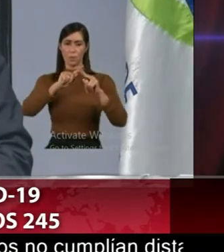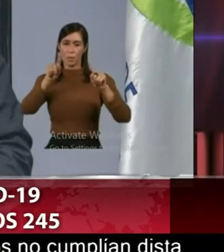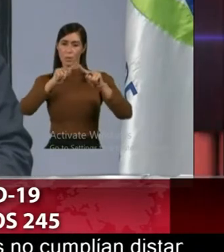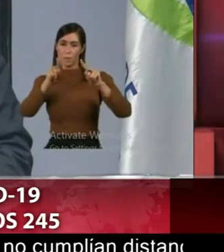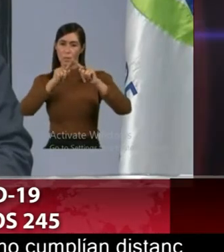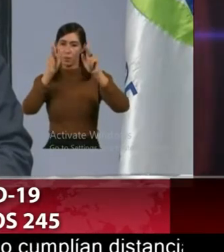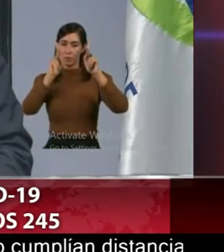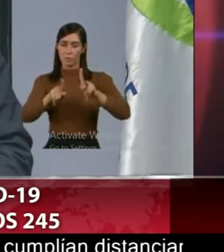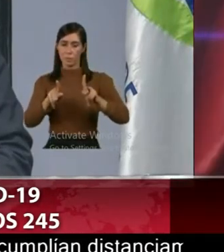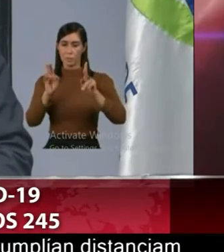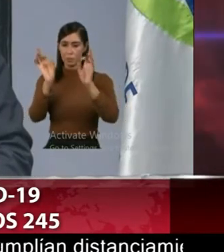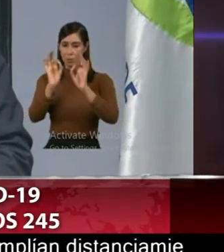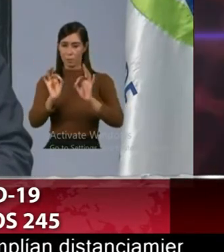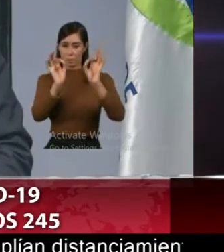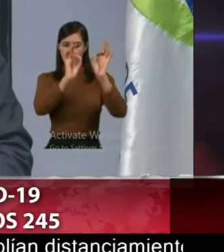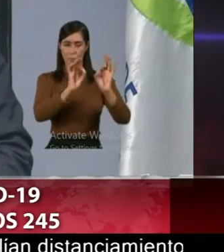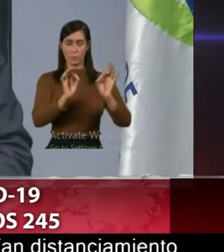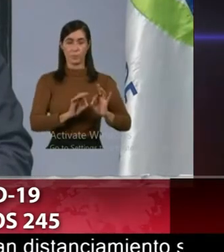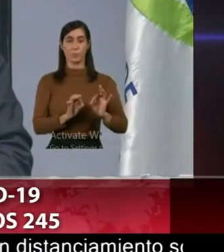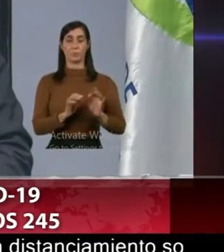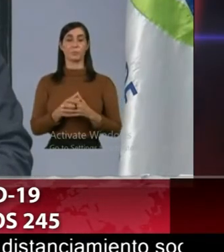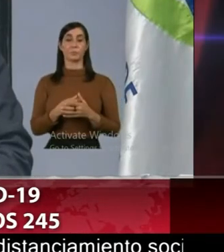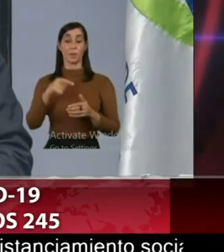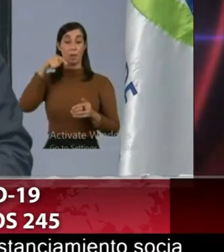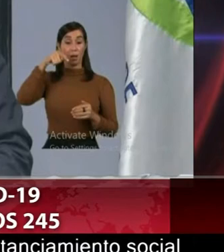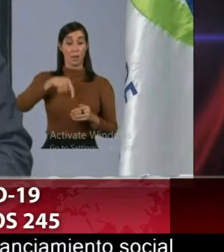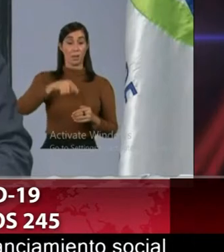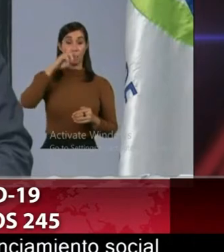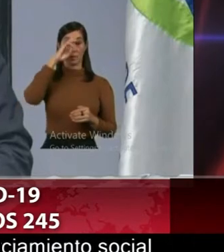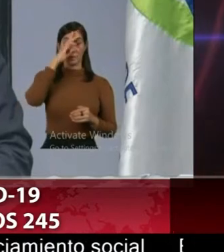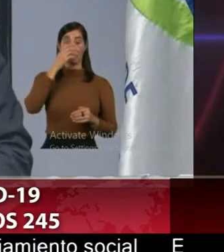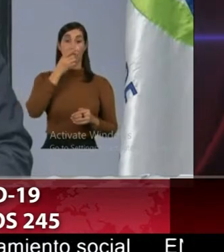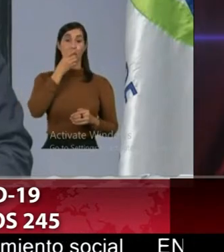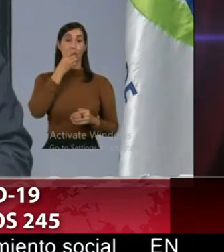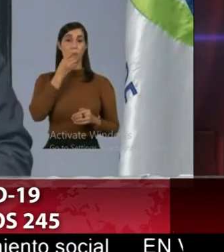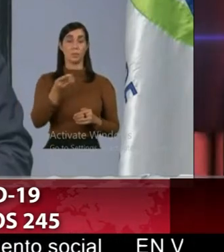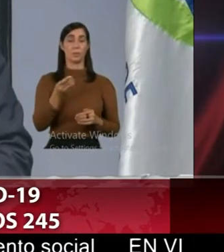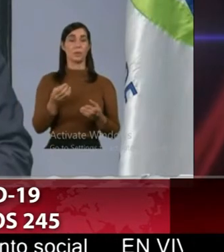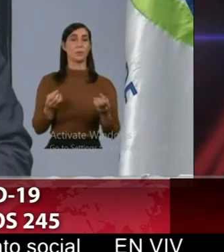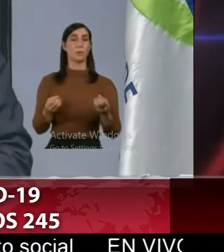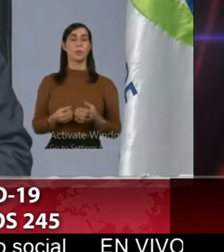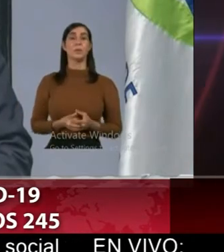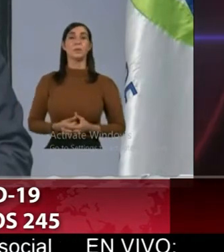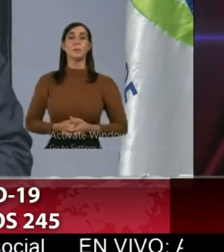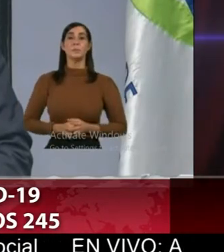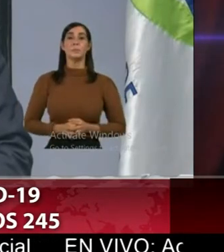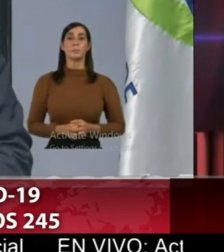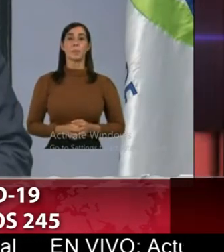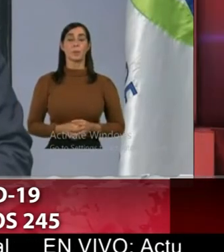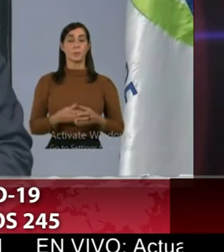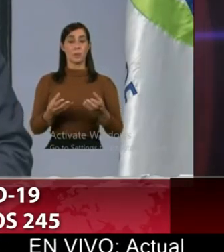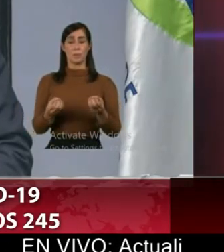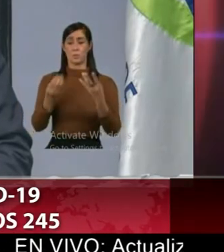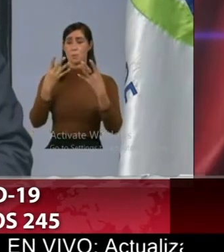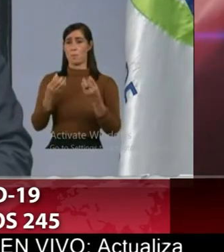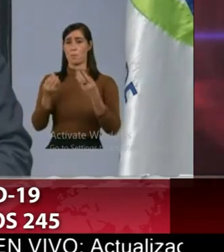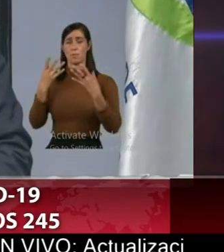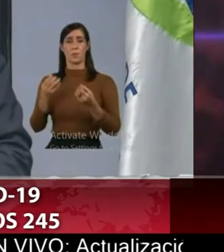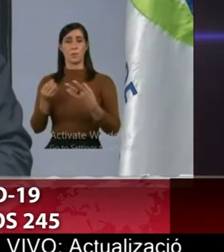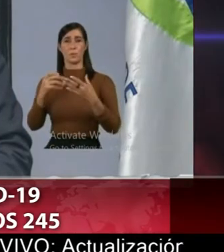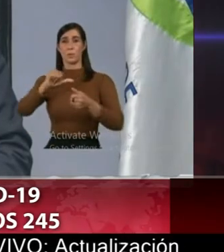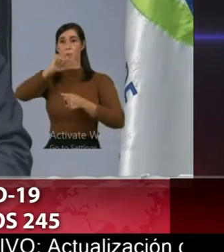esa data se va acumulando nosotros no estamos haciendo tantas como otros países tienen